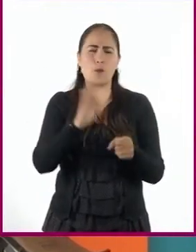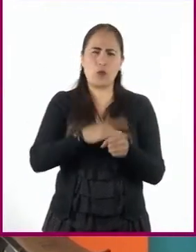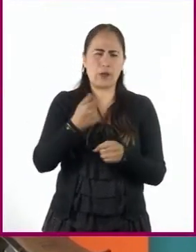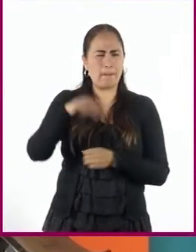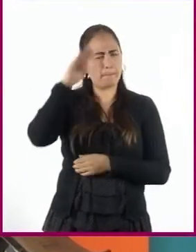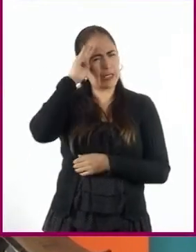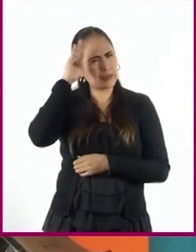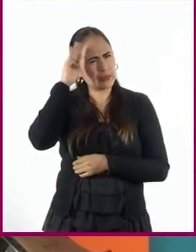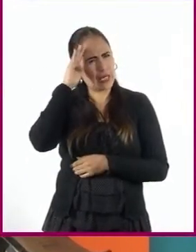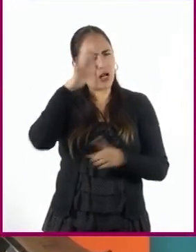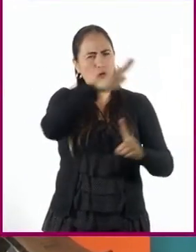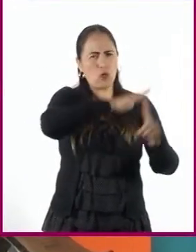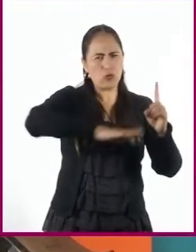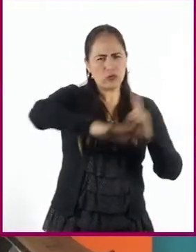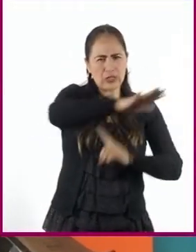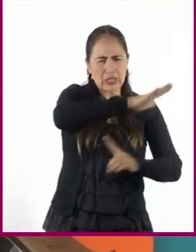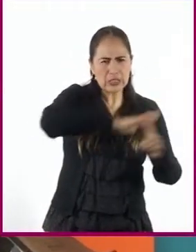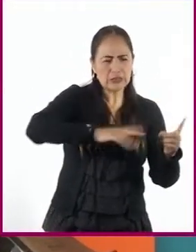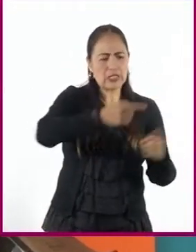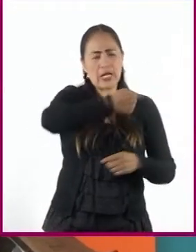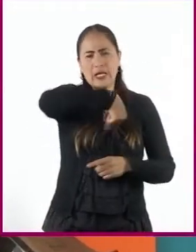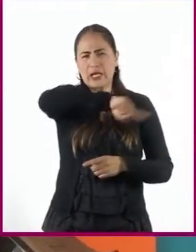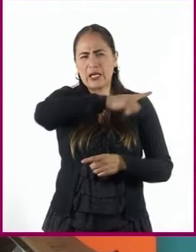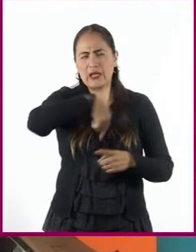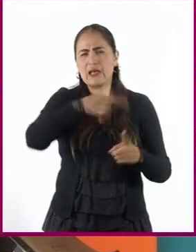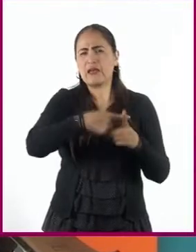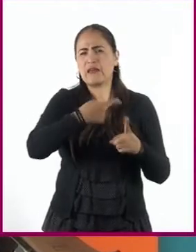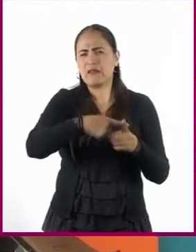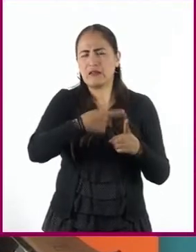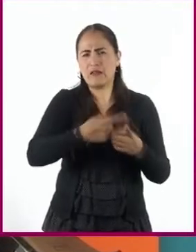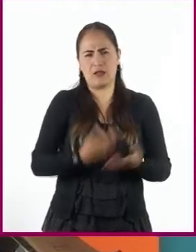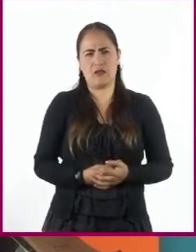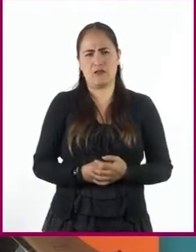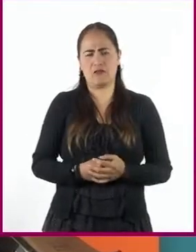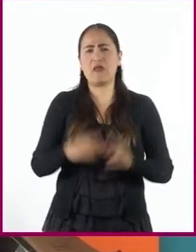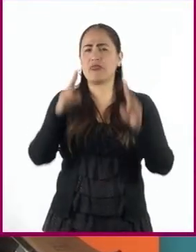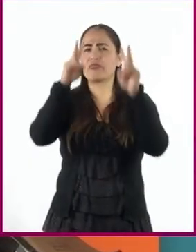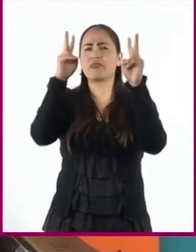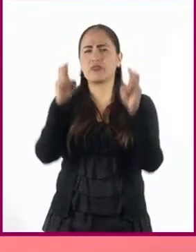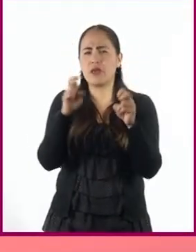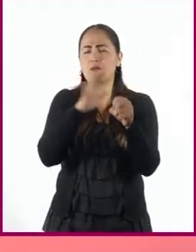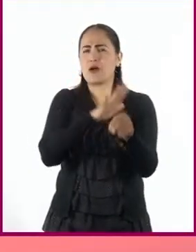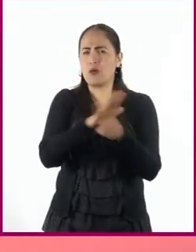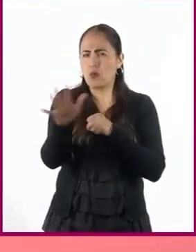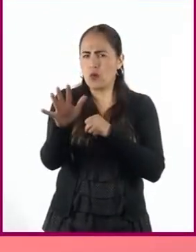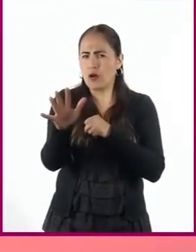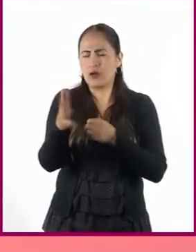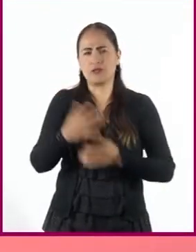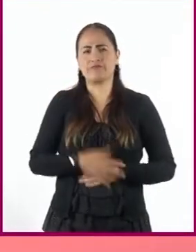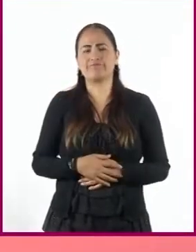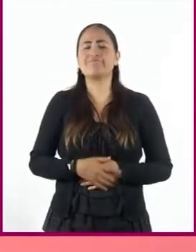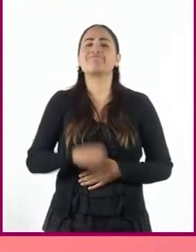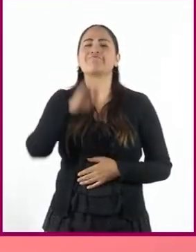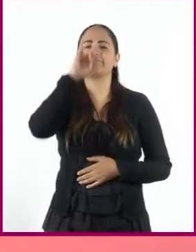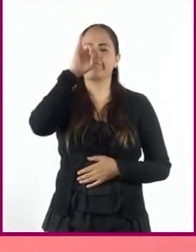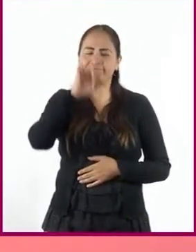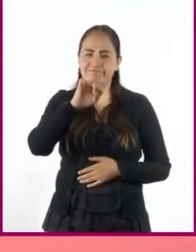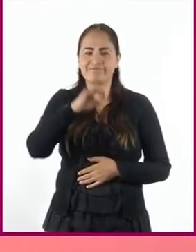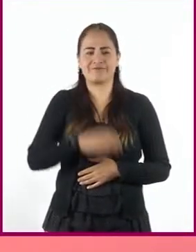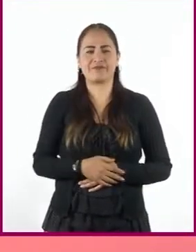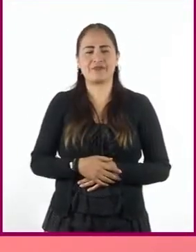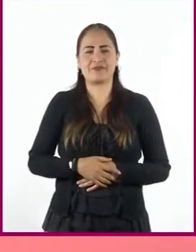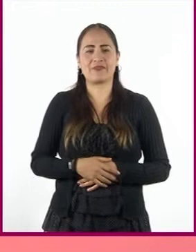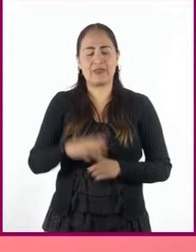en el contexto, con quienes nos comunicamos y qué tema hablamos. Exactamente. El